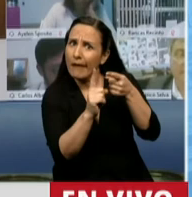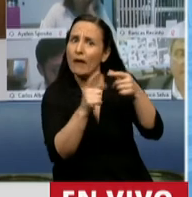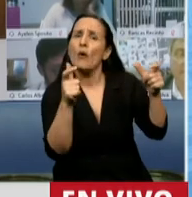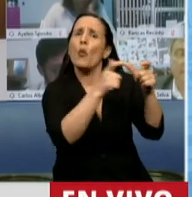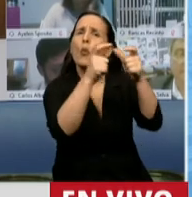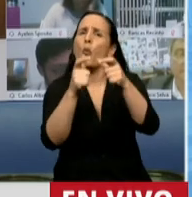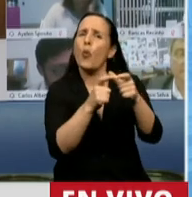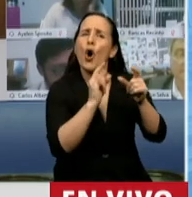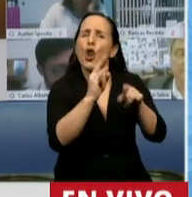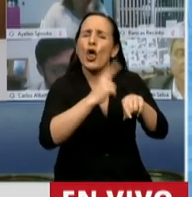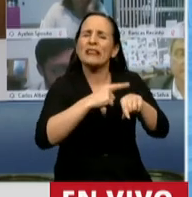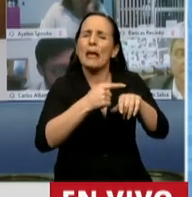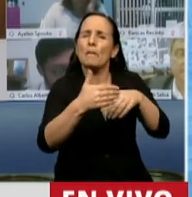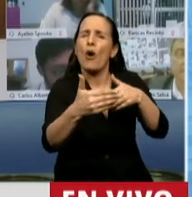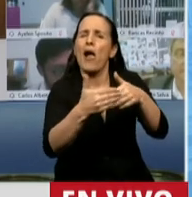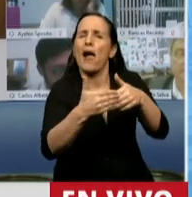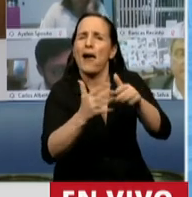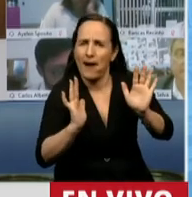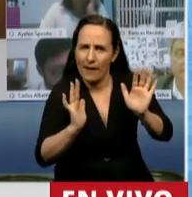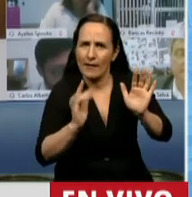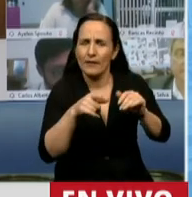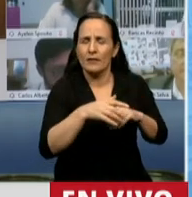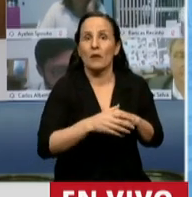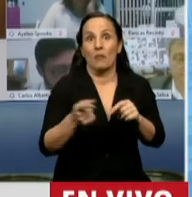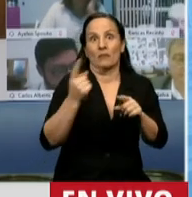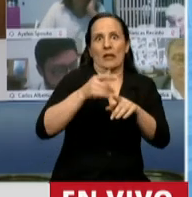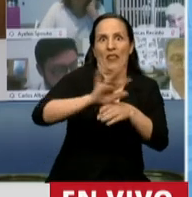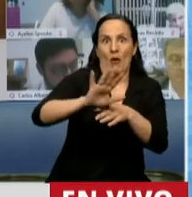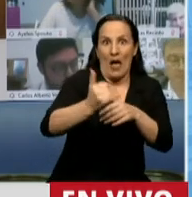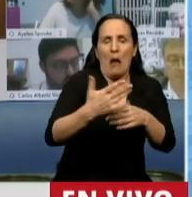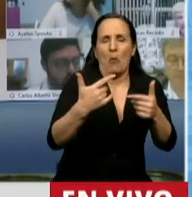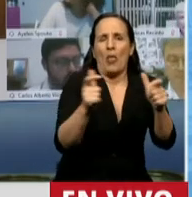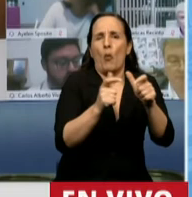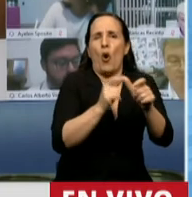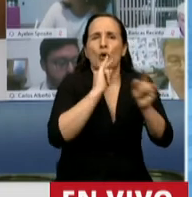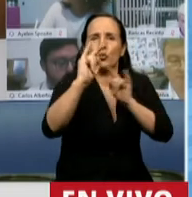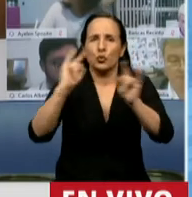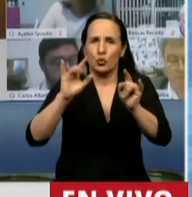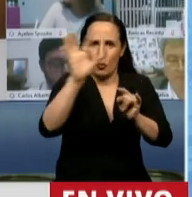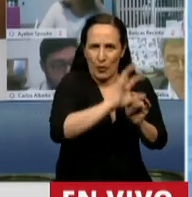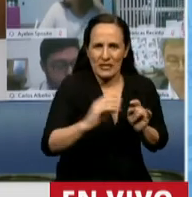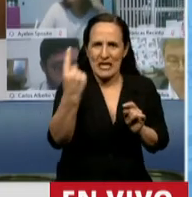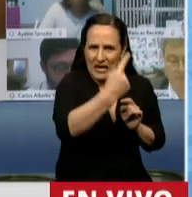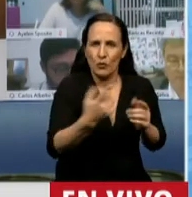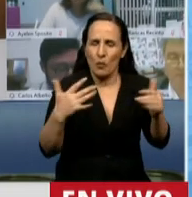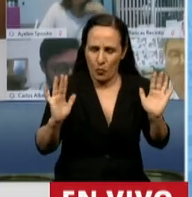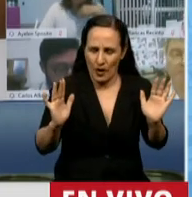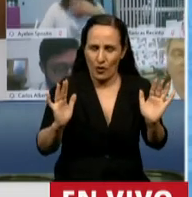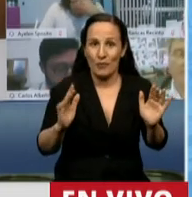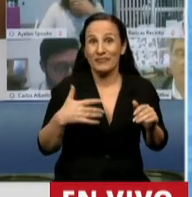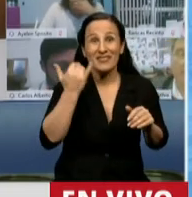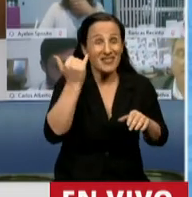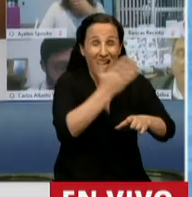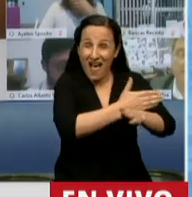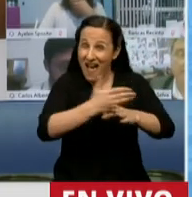bono a mediano plazo, por el capital adeudado. Por todo eso, señor presidente, adelanto, como lo dijo ya